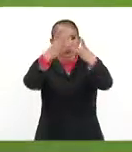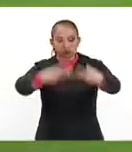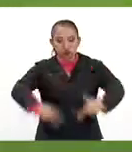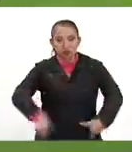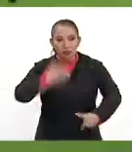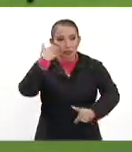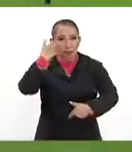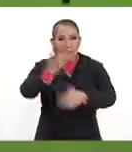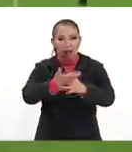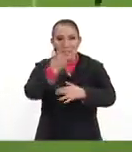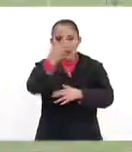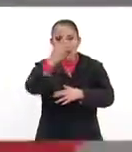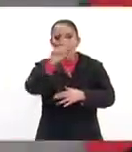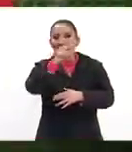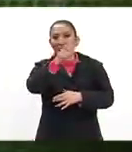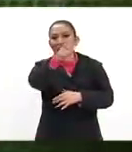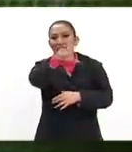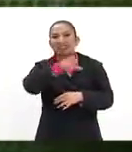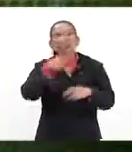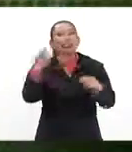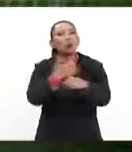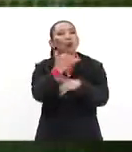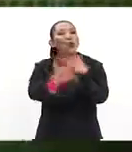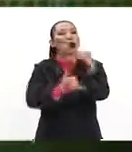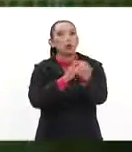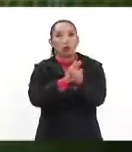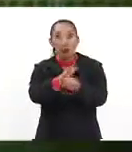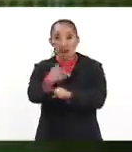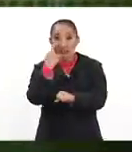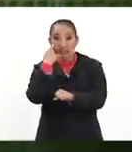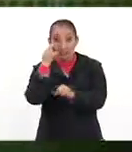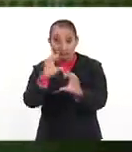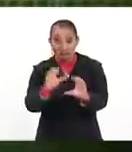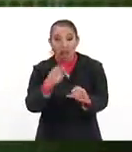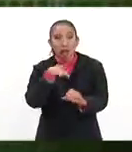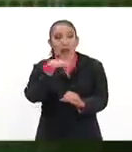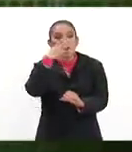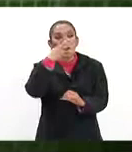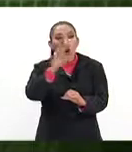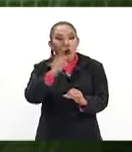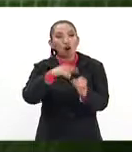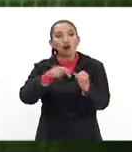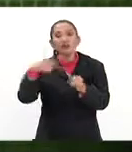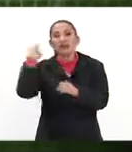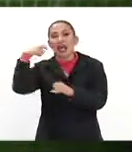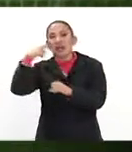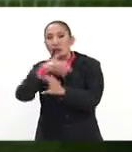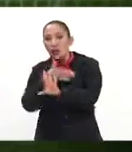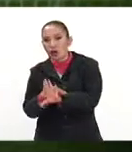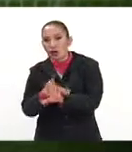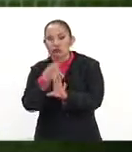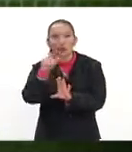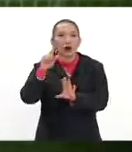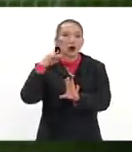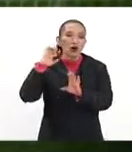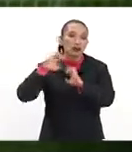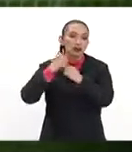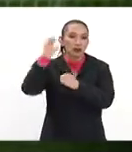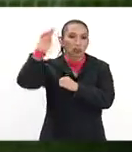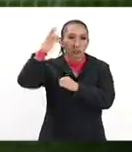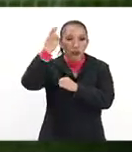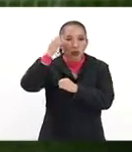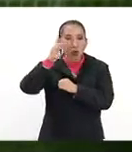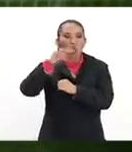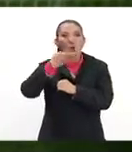de la jornada número 2 de la Liga MX. ¿Qué partidos tendremos? Lobos Buap en contra de Querétaro en el Universitario